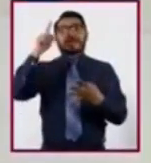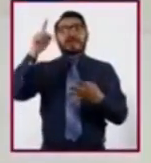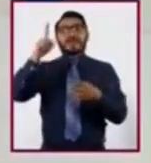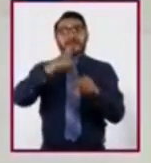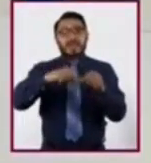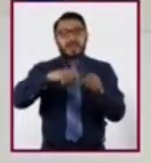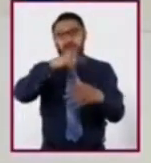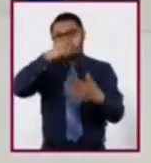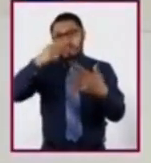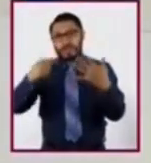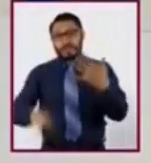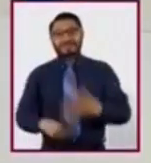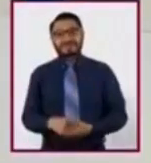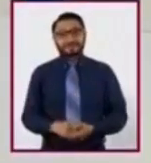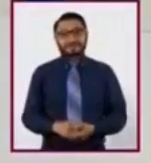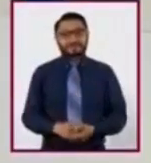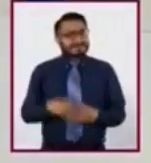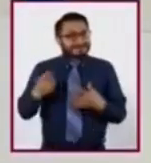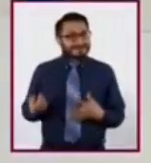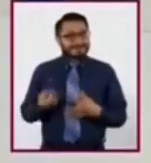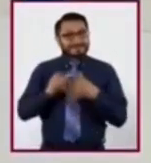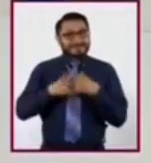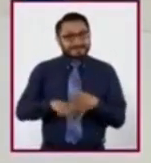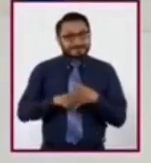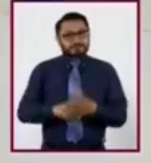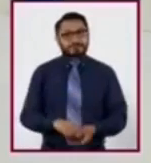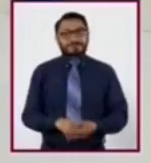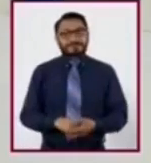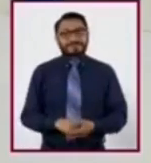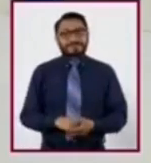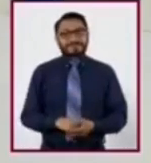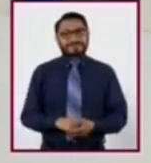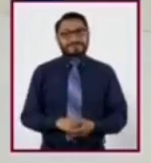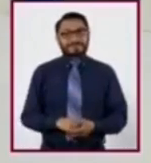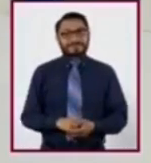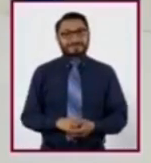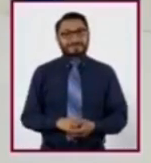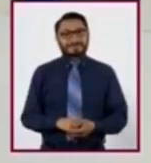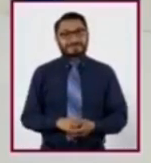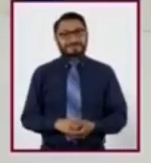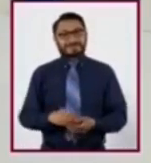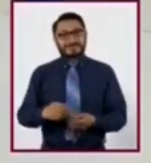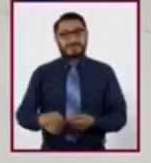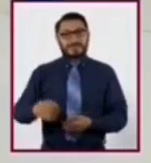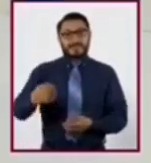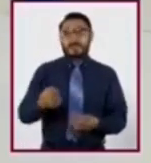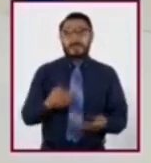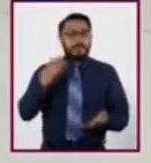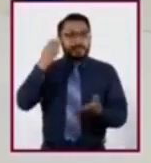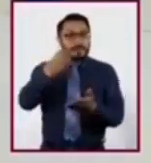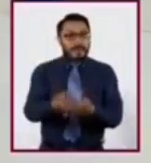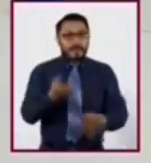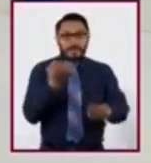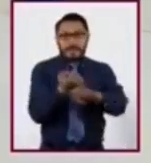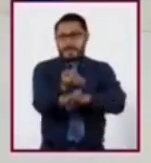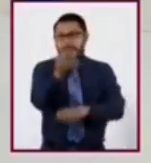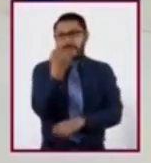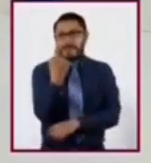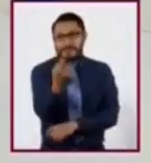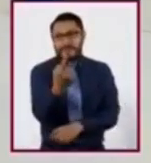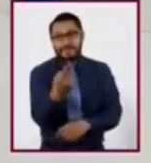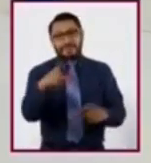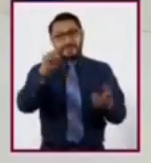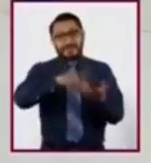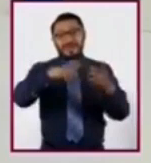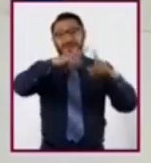¿Qué te parece si para comenzar hacemos un rápido viaje por uno de los estados de nuestra república? Buena